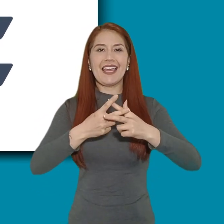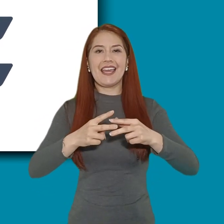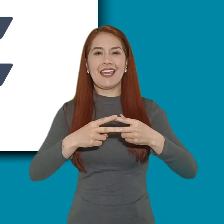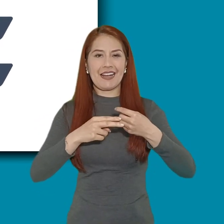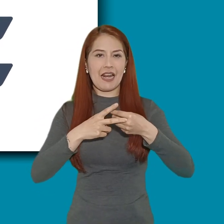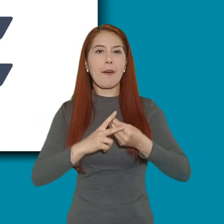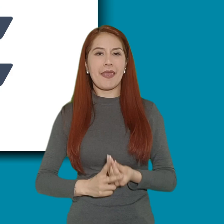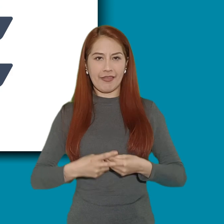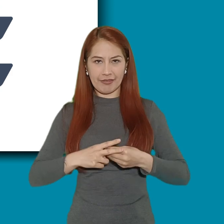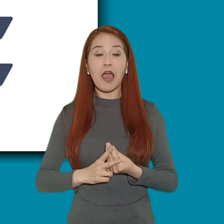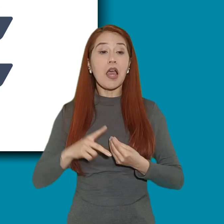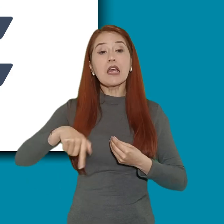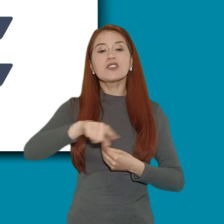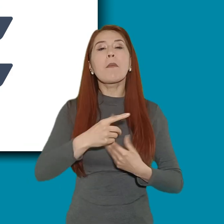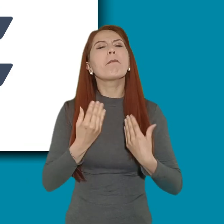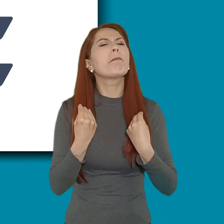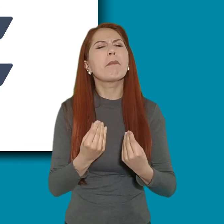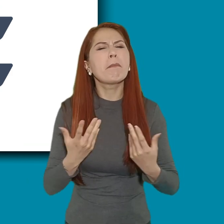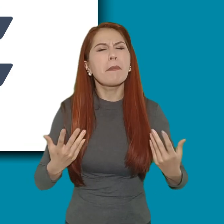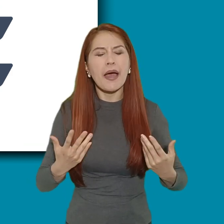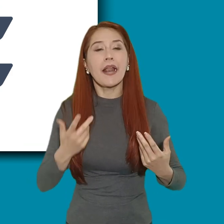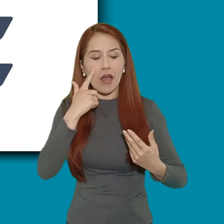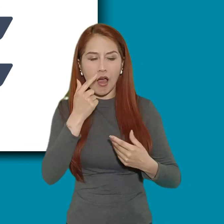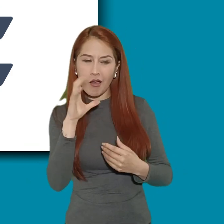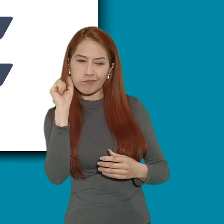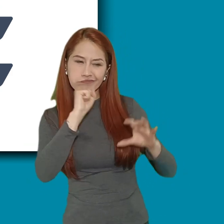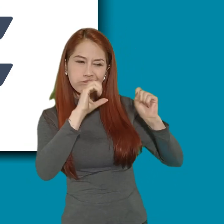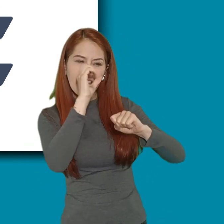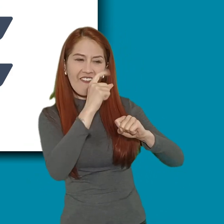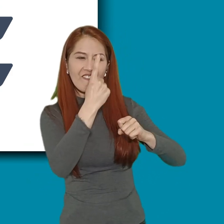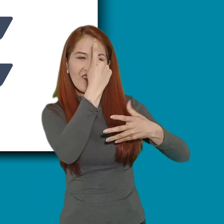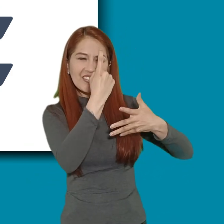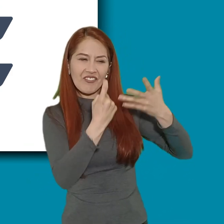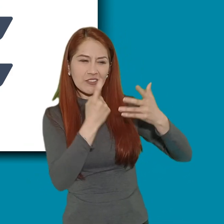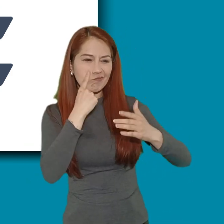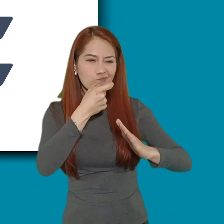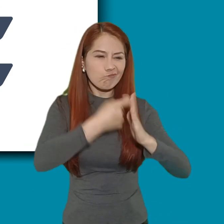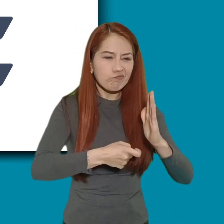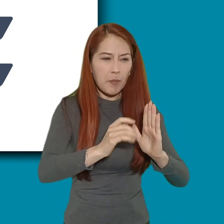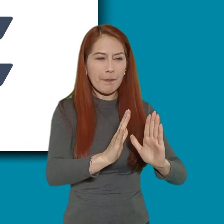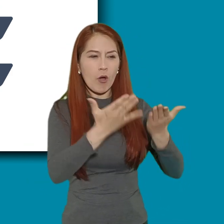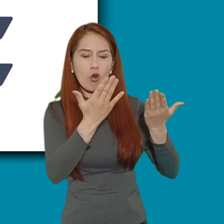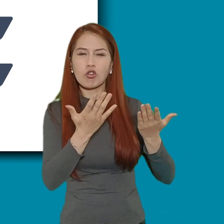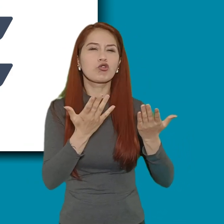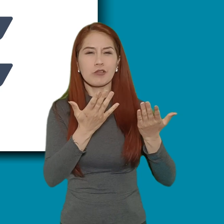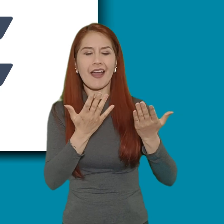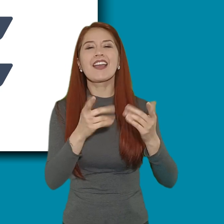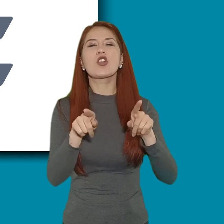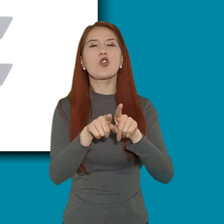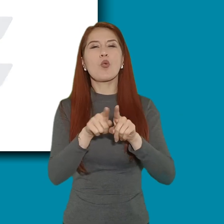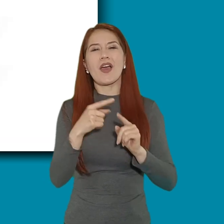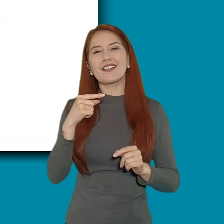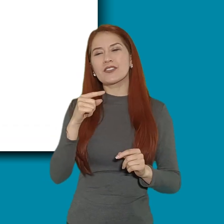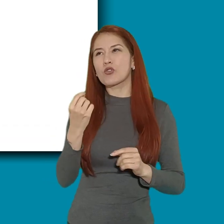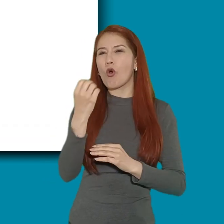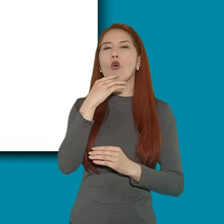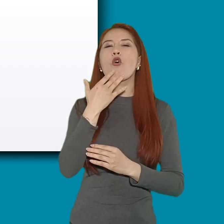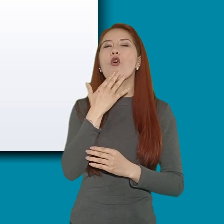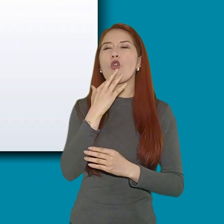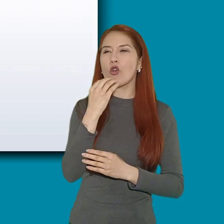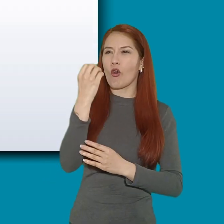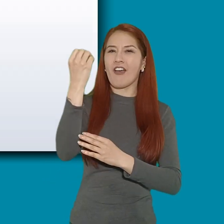permite identificar dónde están las oportunidades de mejora para focalizar mejor las acciones y los recursos.